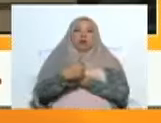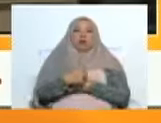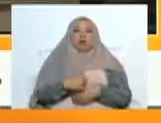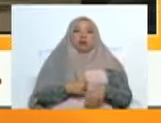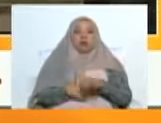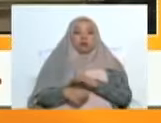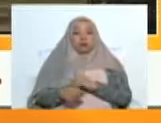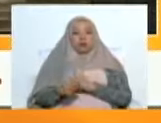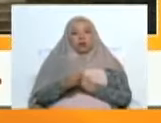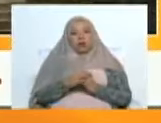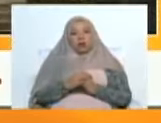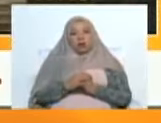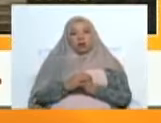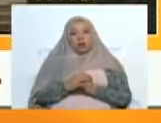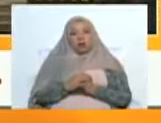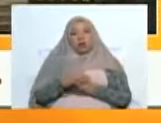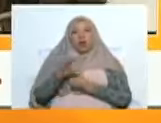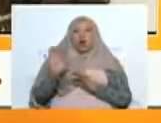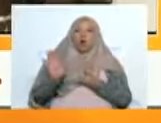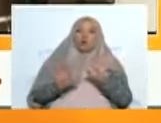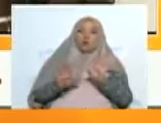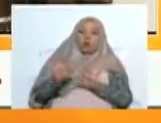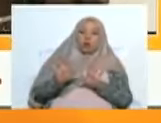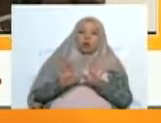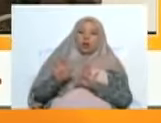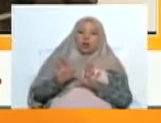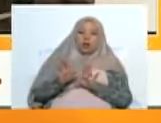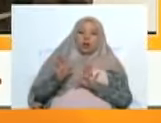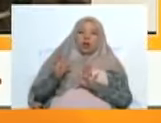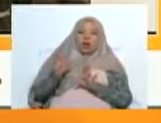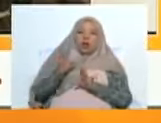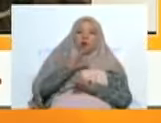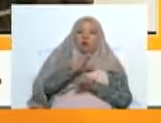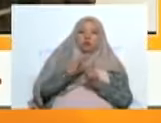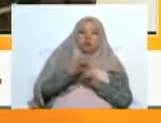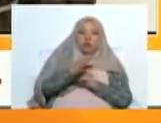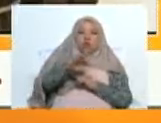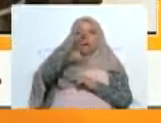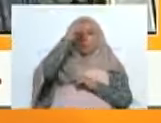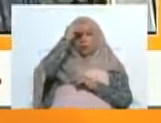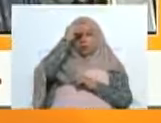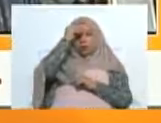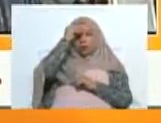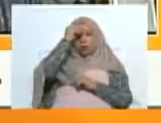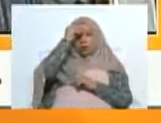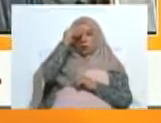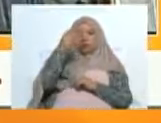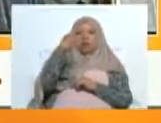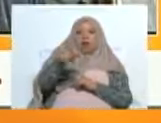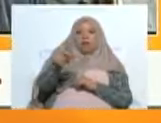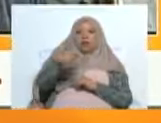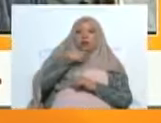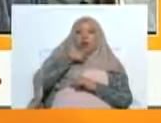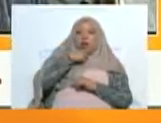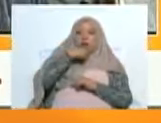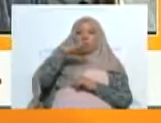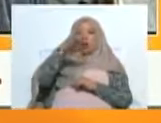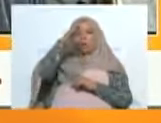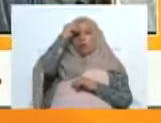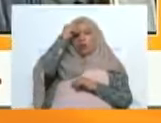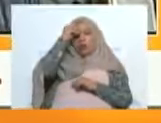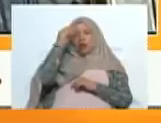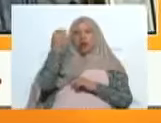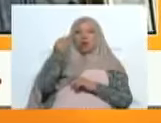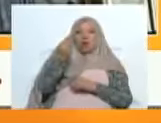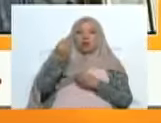de las personas que hacían turismo con motivos culturales. Y es allí donde nosotros logramos crear la sinergia. Es decir, no